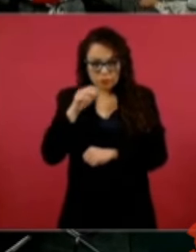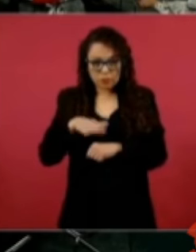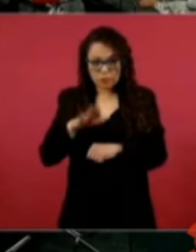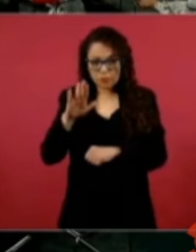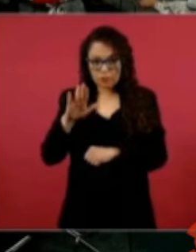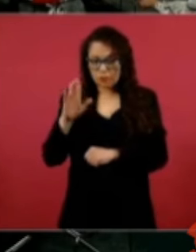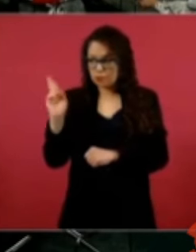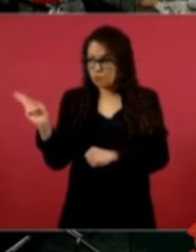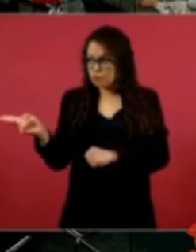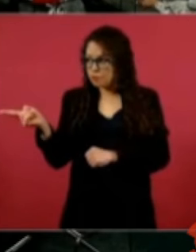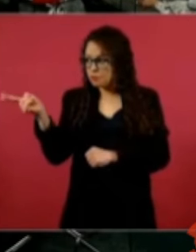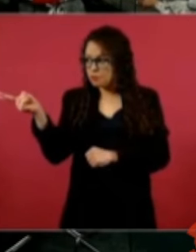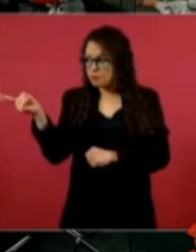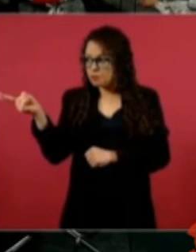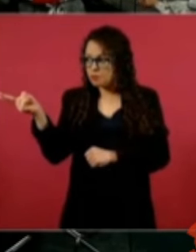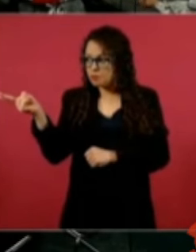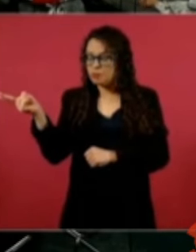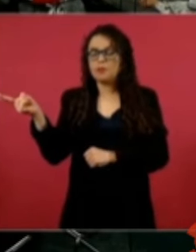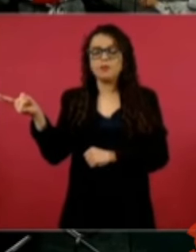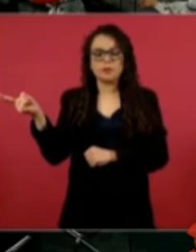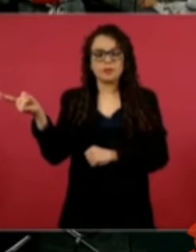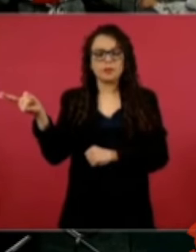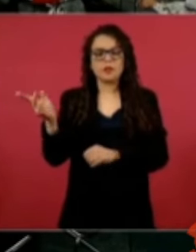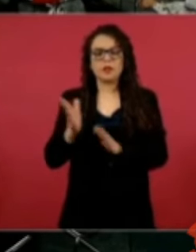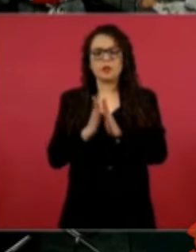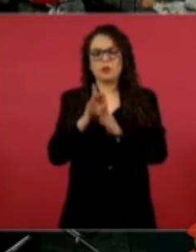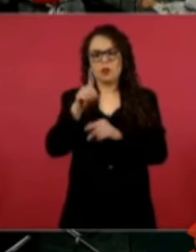Pon lo de...